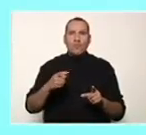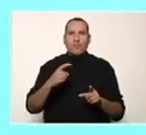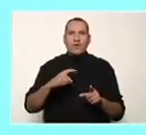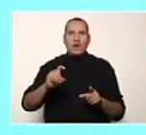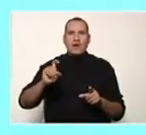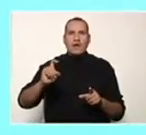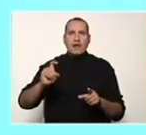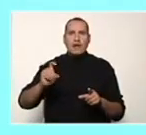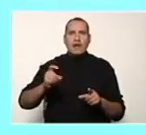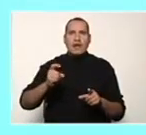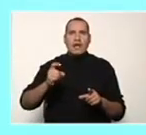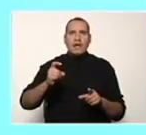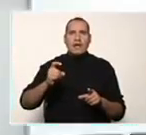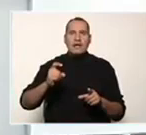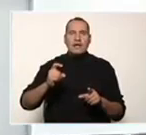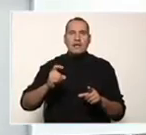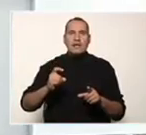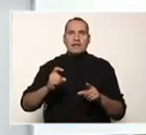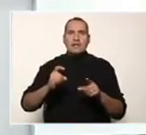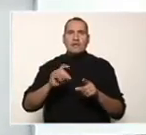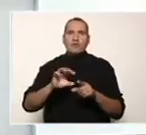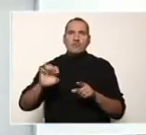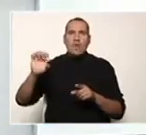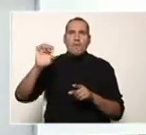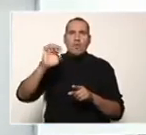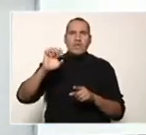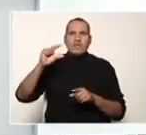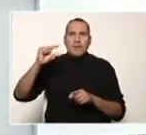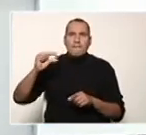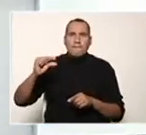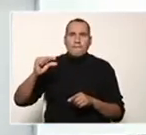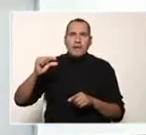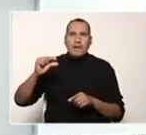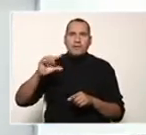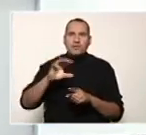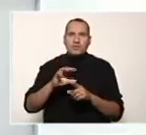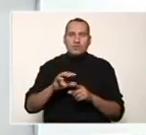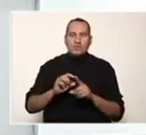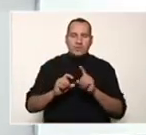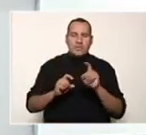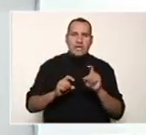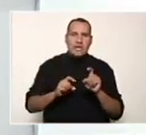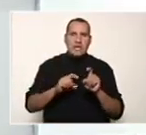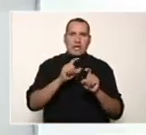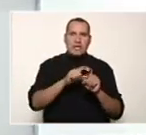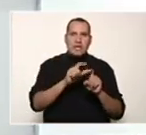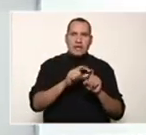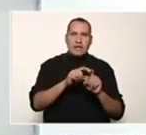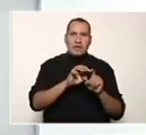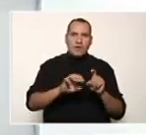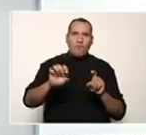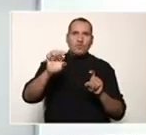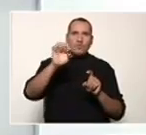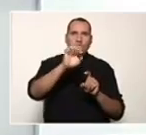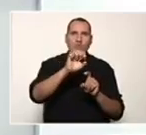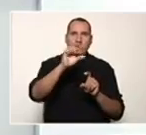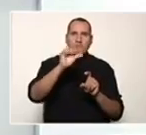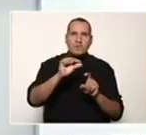común, pero con su menor exponente. Eso quiere decir que voy a sacar como factor común